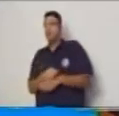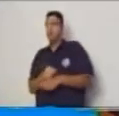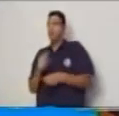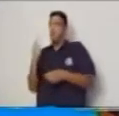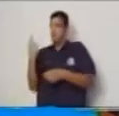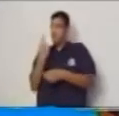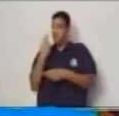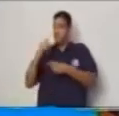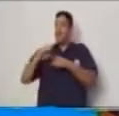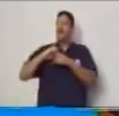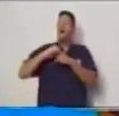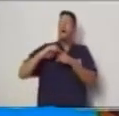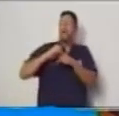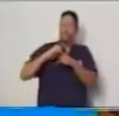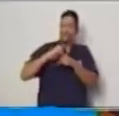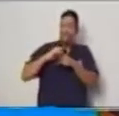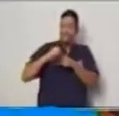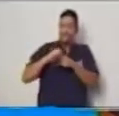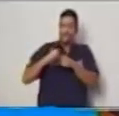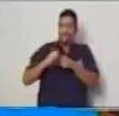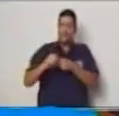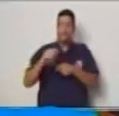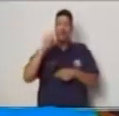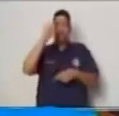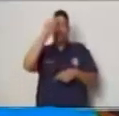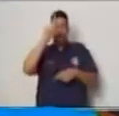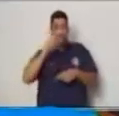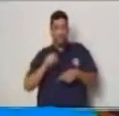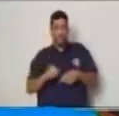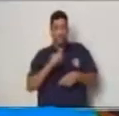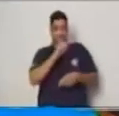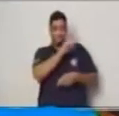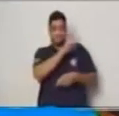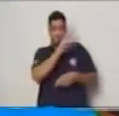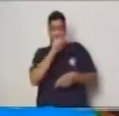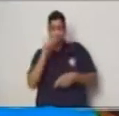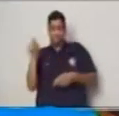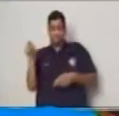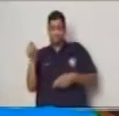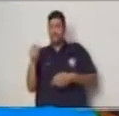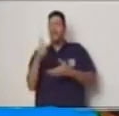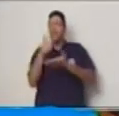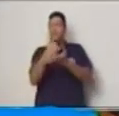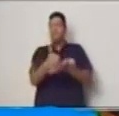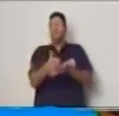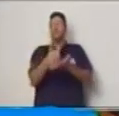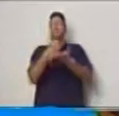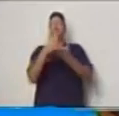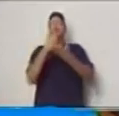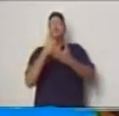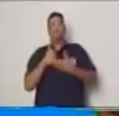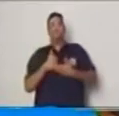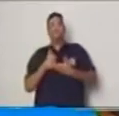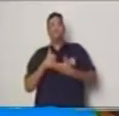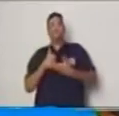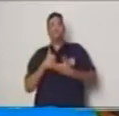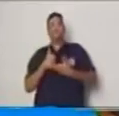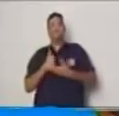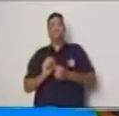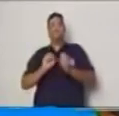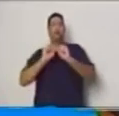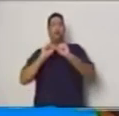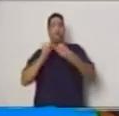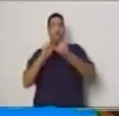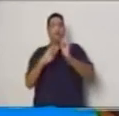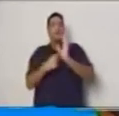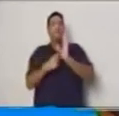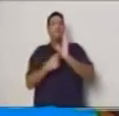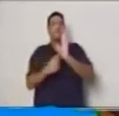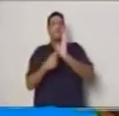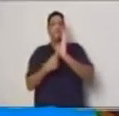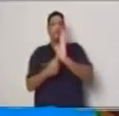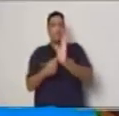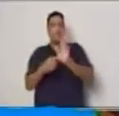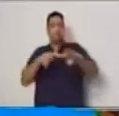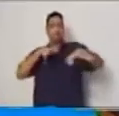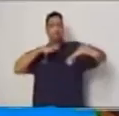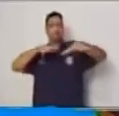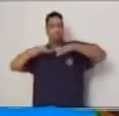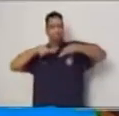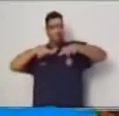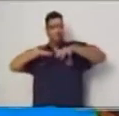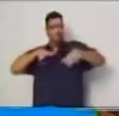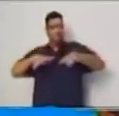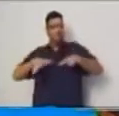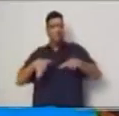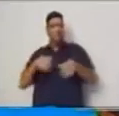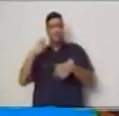que el plano cartesiano definitivamente me va a servir para representar acciones de la